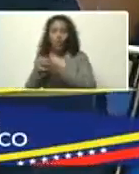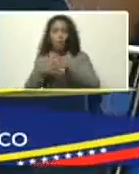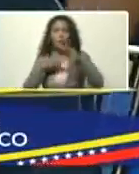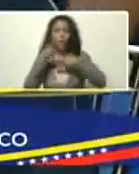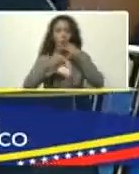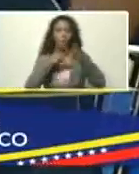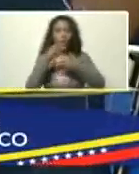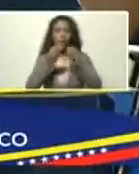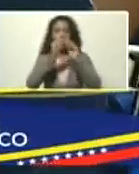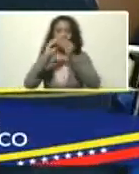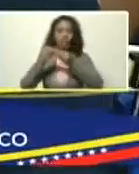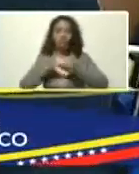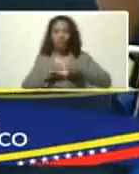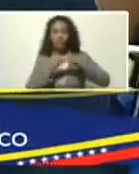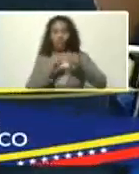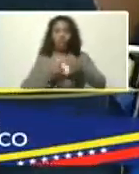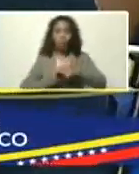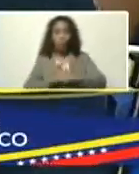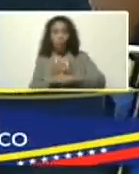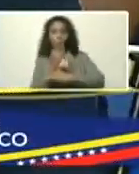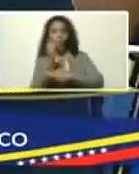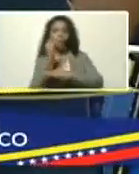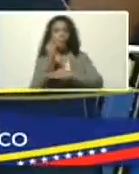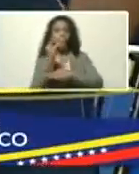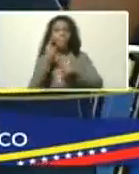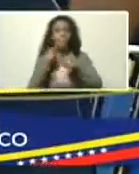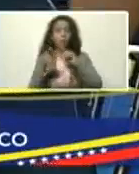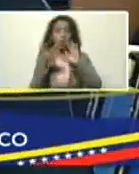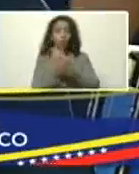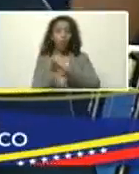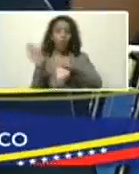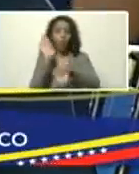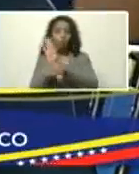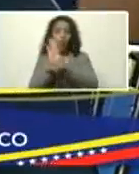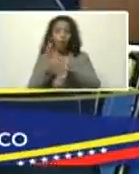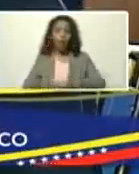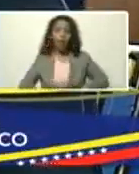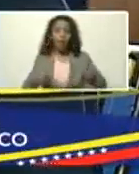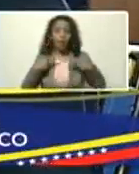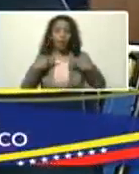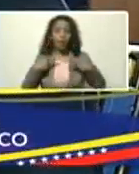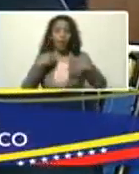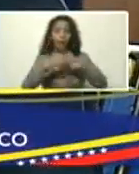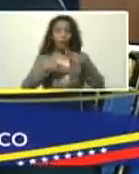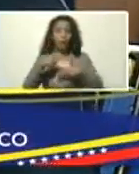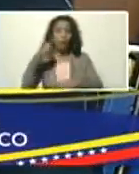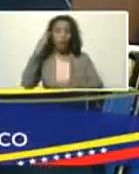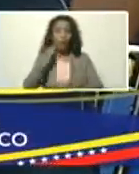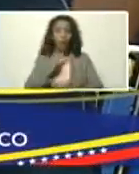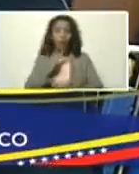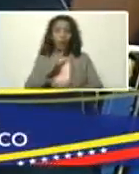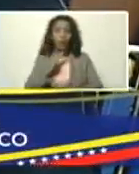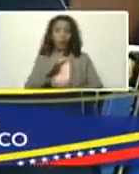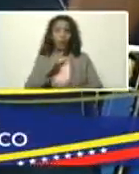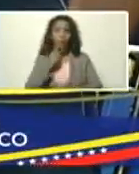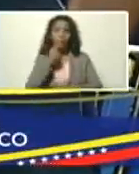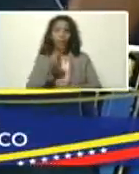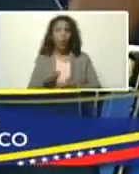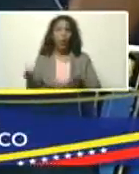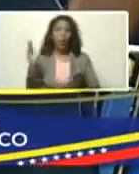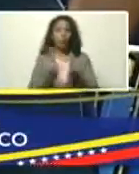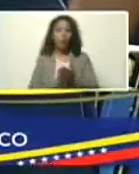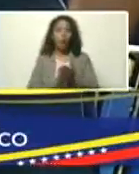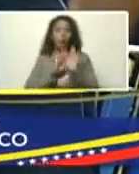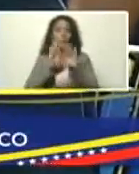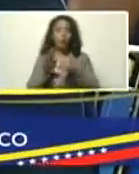políticas, de reforestación, pero sobre todo, para conservar, la vida, la revolución bolivariana, se pronuncia nuevamente, a